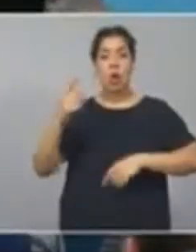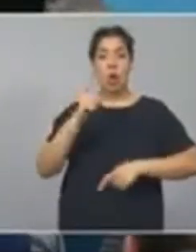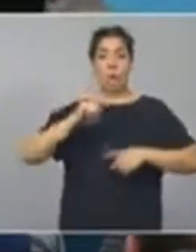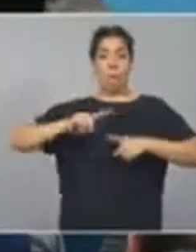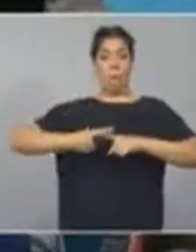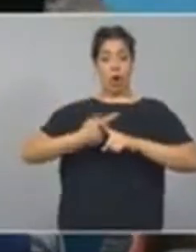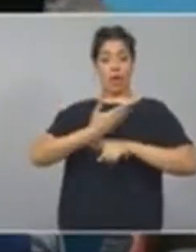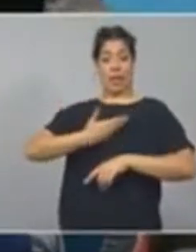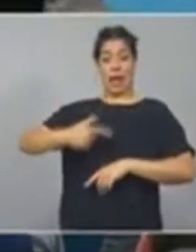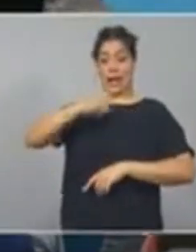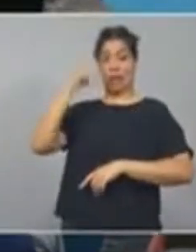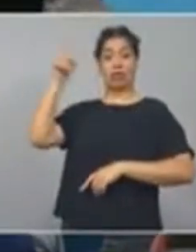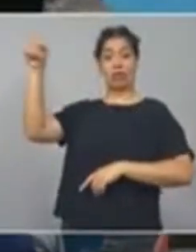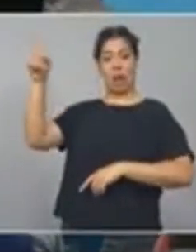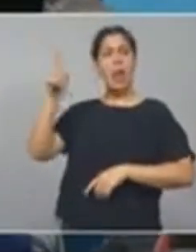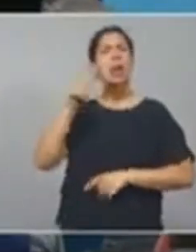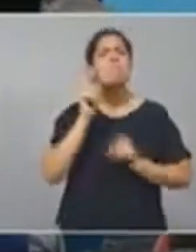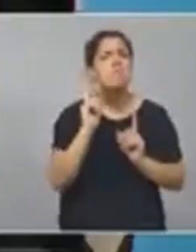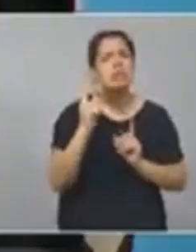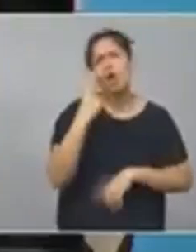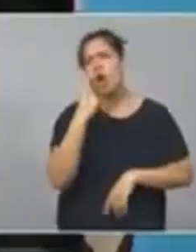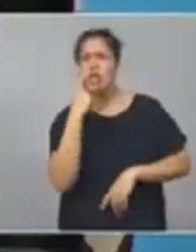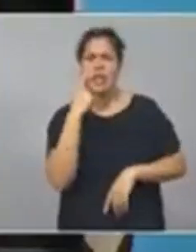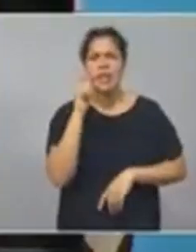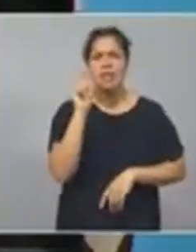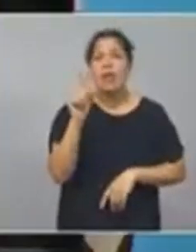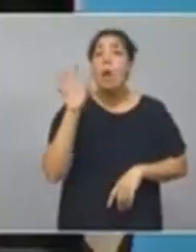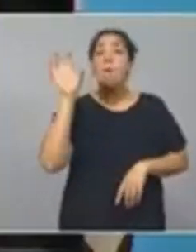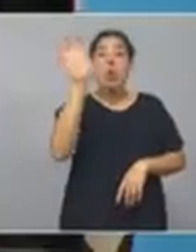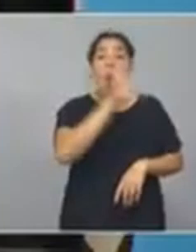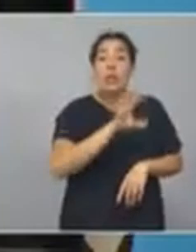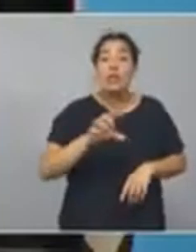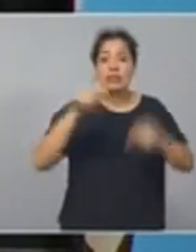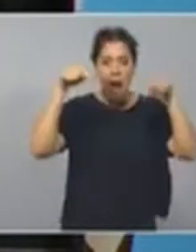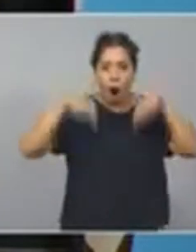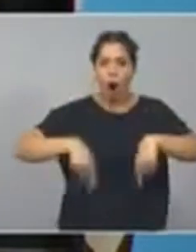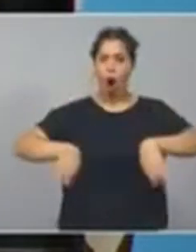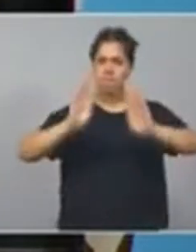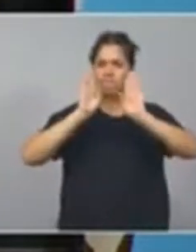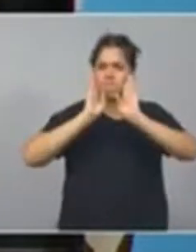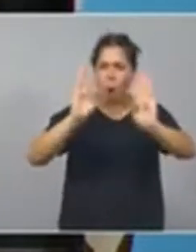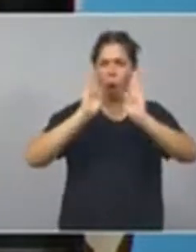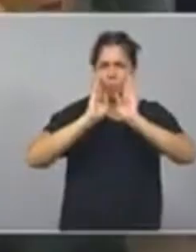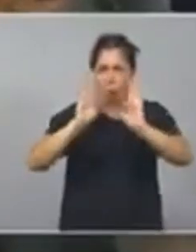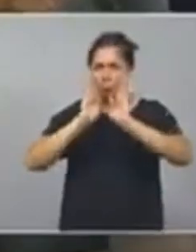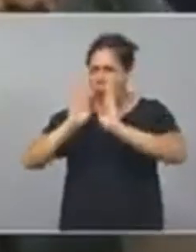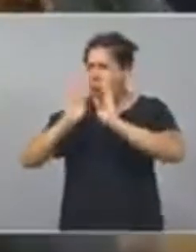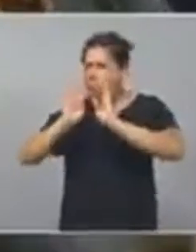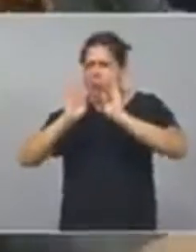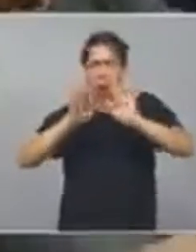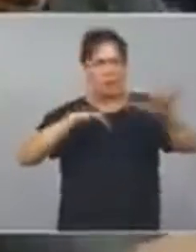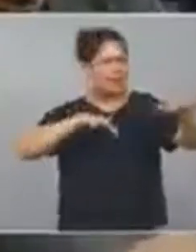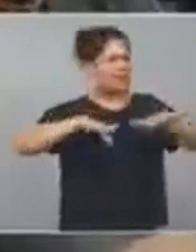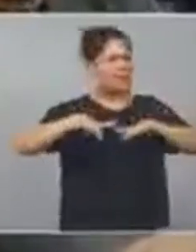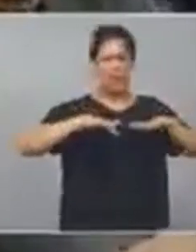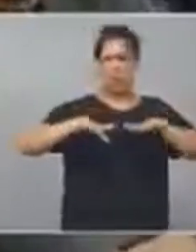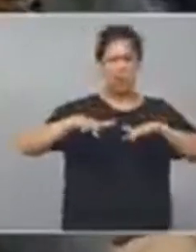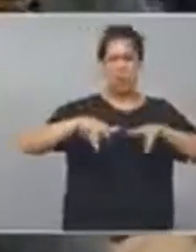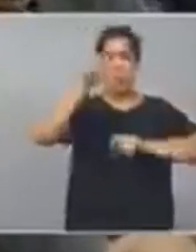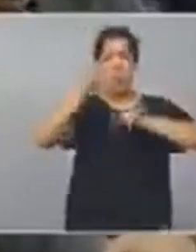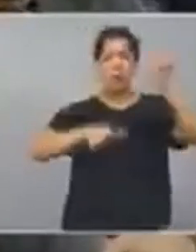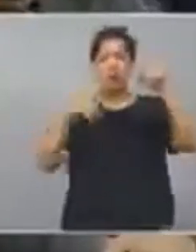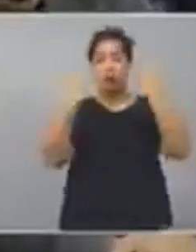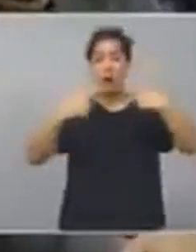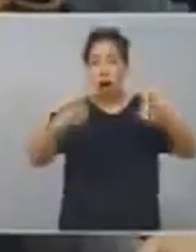intendentes e intendentes de la provincia los que están atendiendo hoy buena parte de la crisis generada por mi ley,